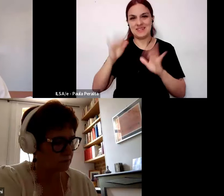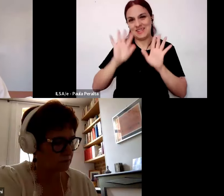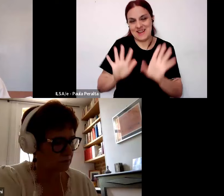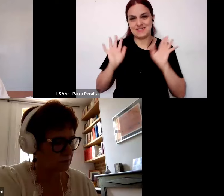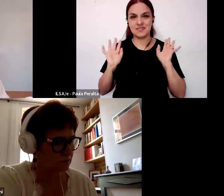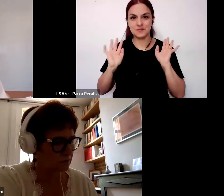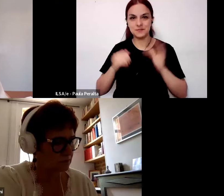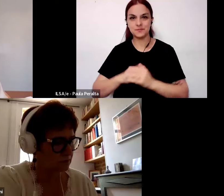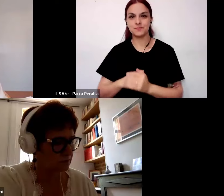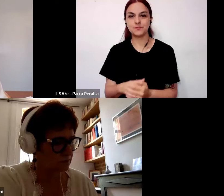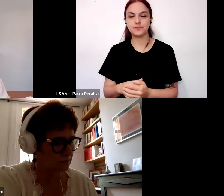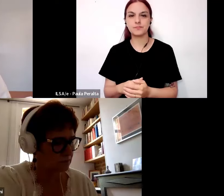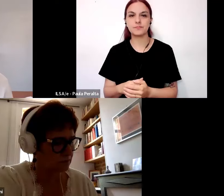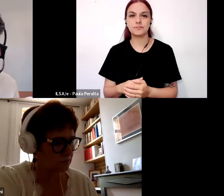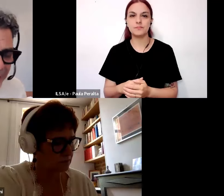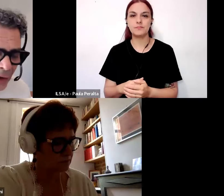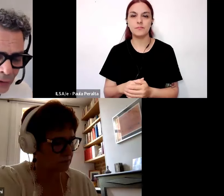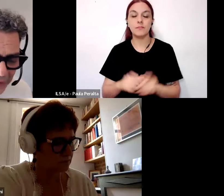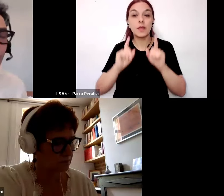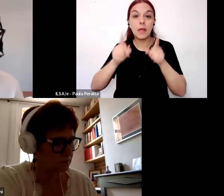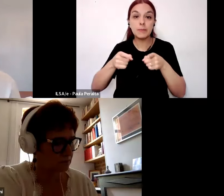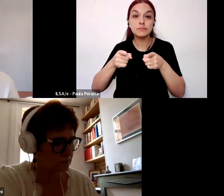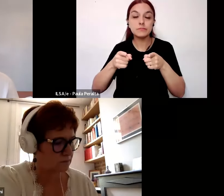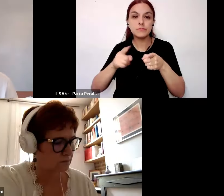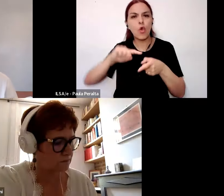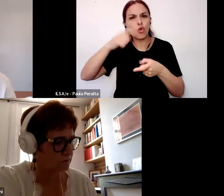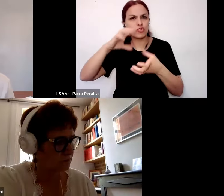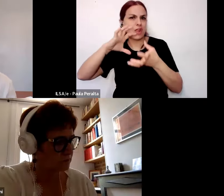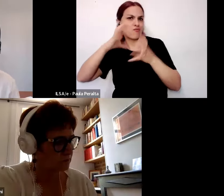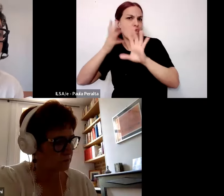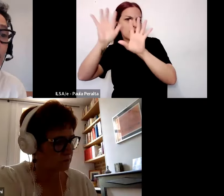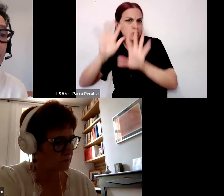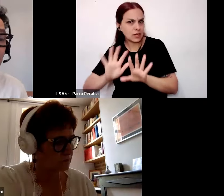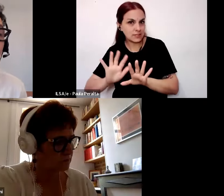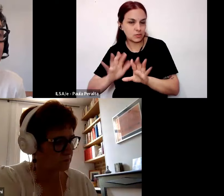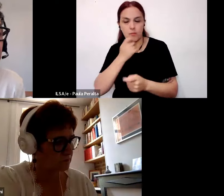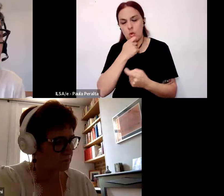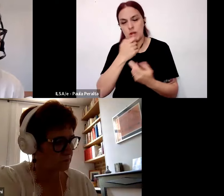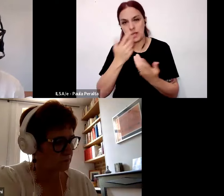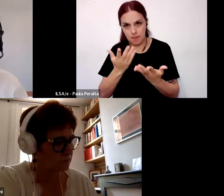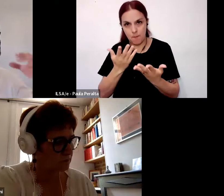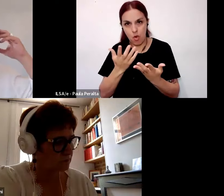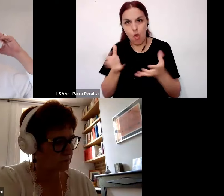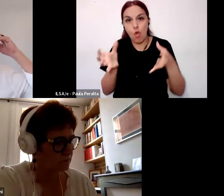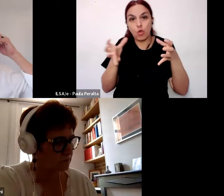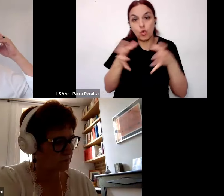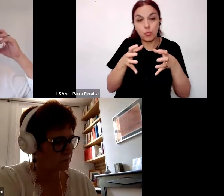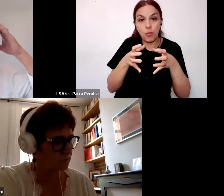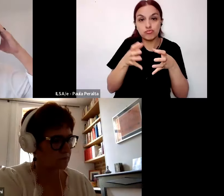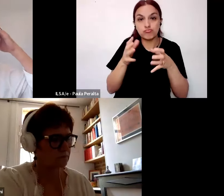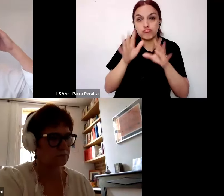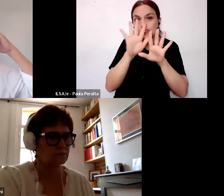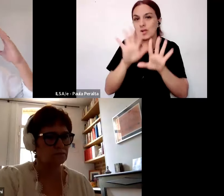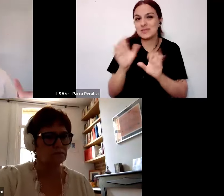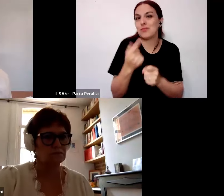Y también en otras formas de organización como por ejemplo colectivos autoorganizados ¿no?